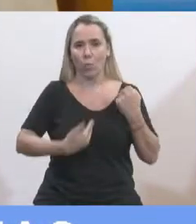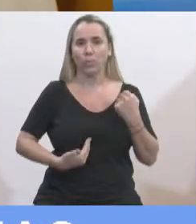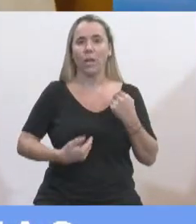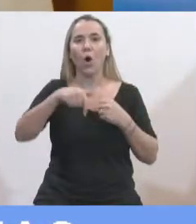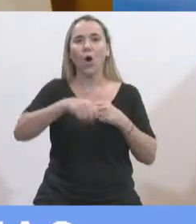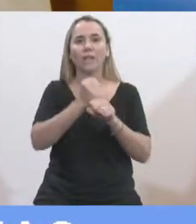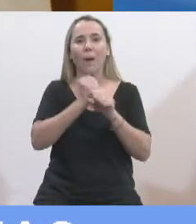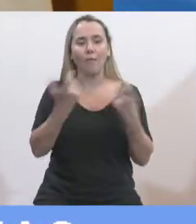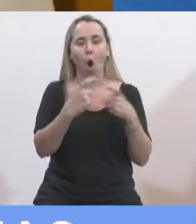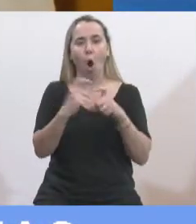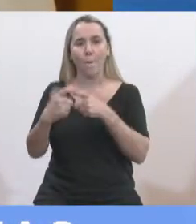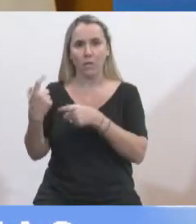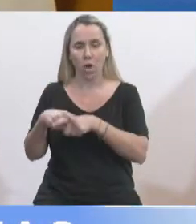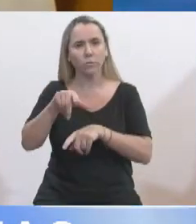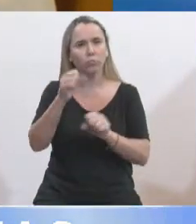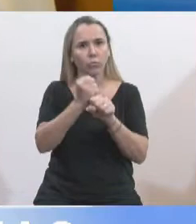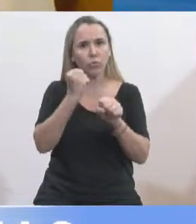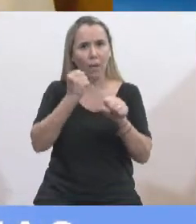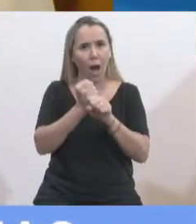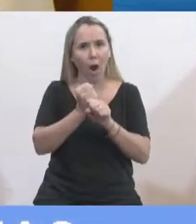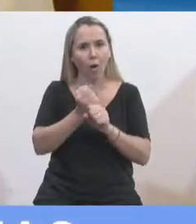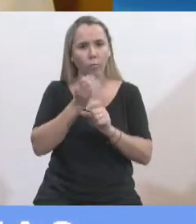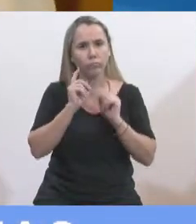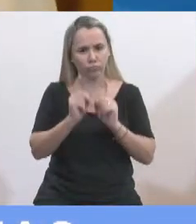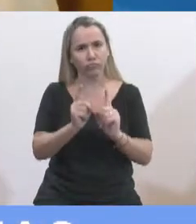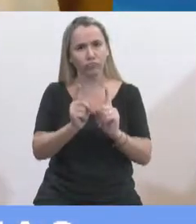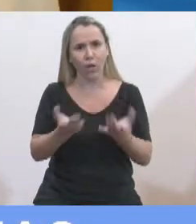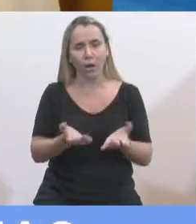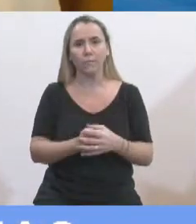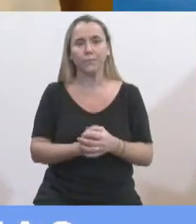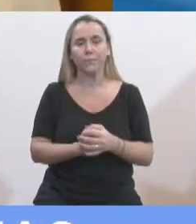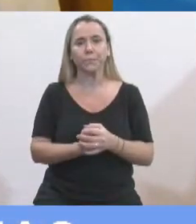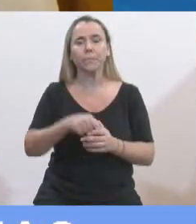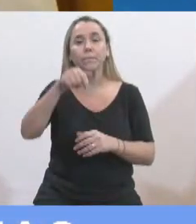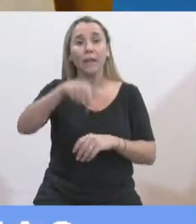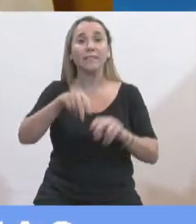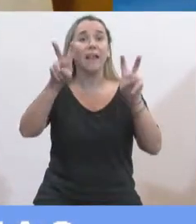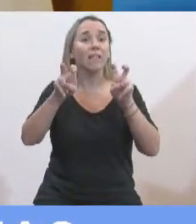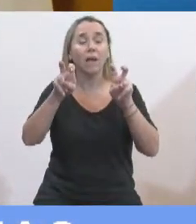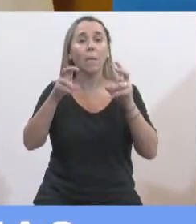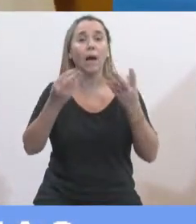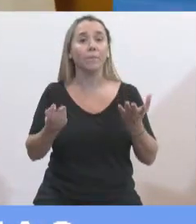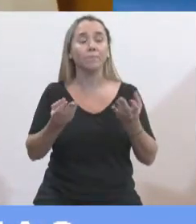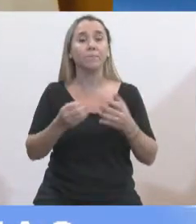La verdad es un trabajo que es permanente y la verdad que en este tema del trabajo